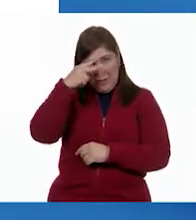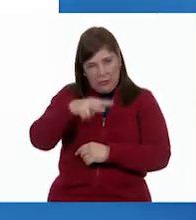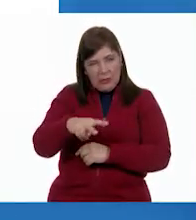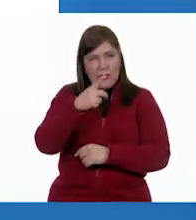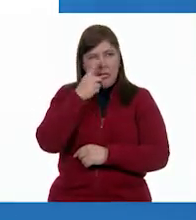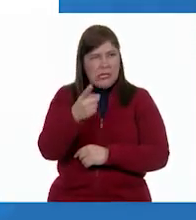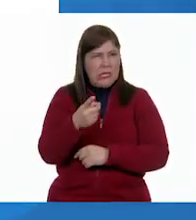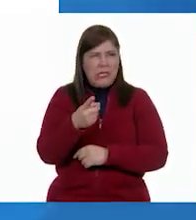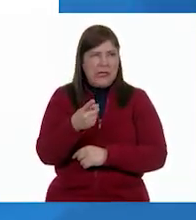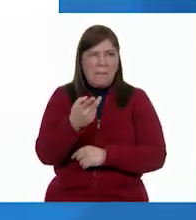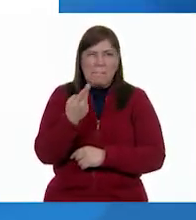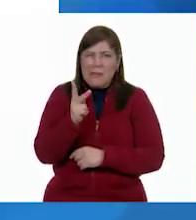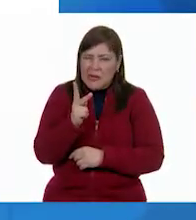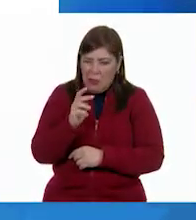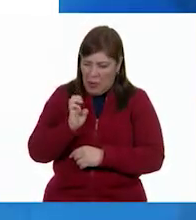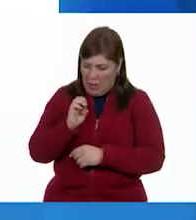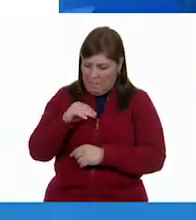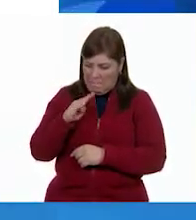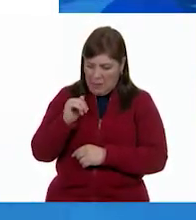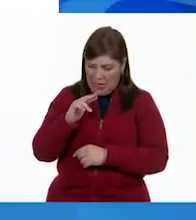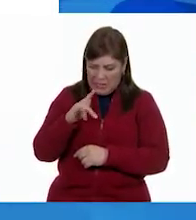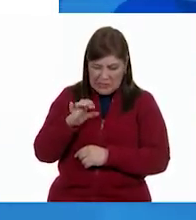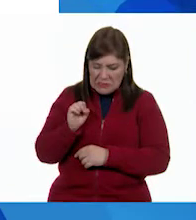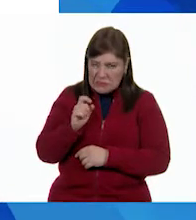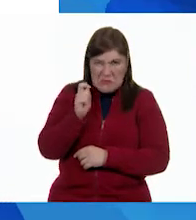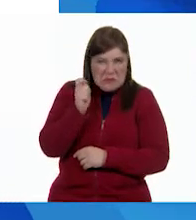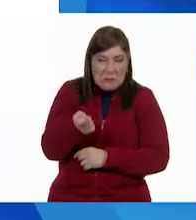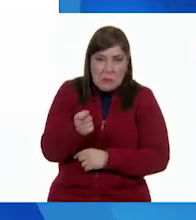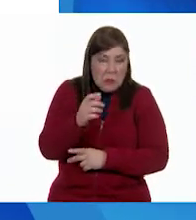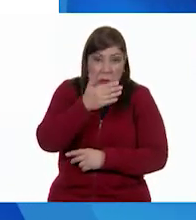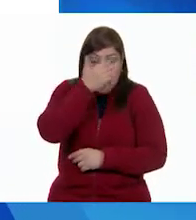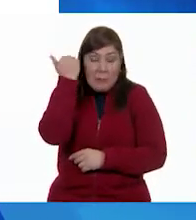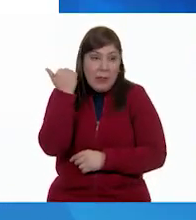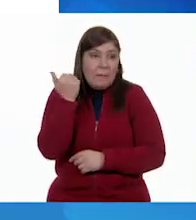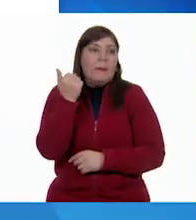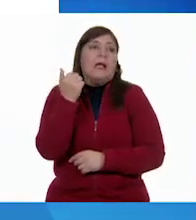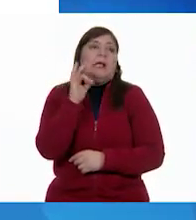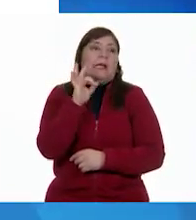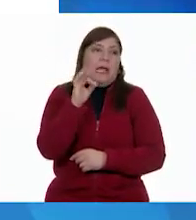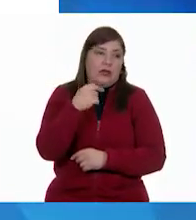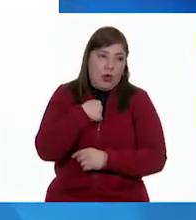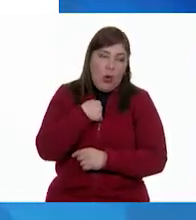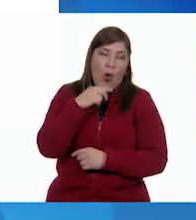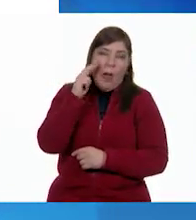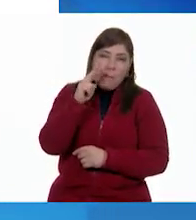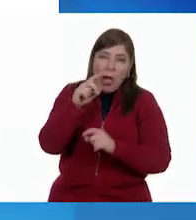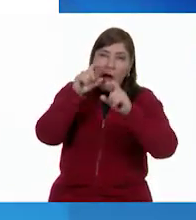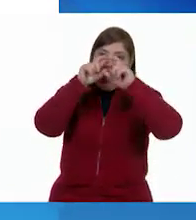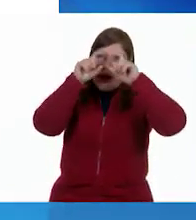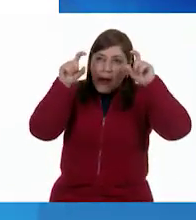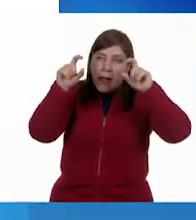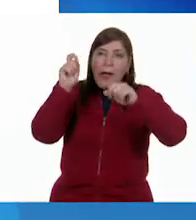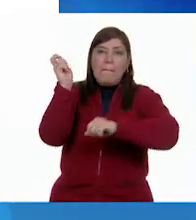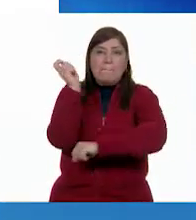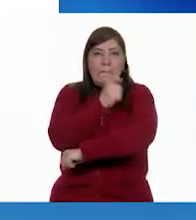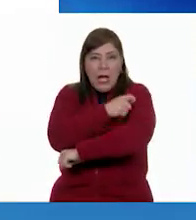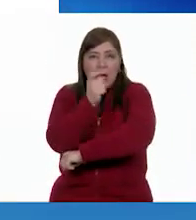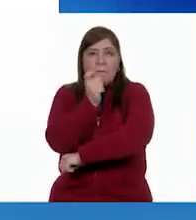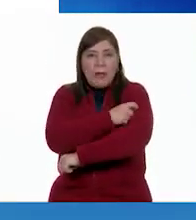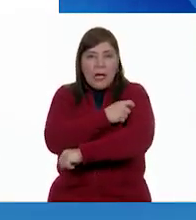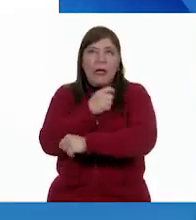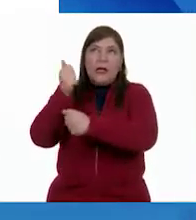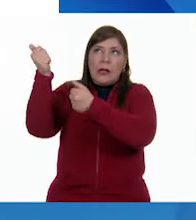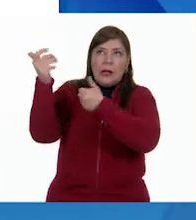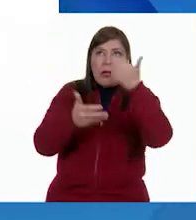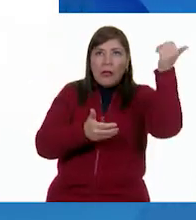sabemos de qué estamos hablando. En cambio, cuando aparece el título completo de vacunas que van llegando a México por la COVID,